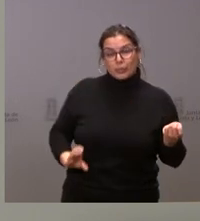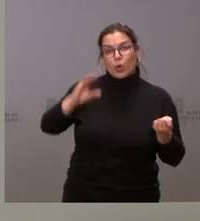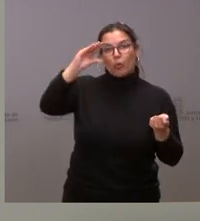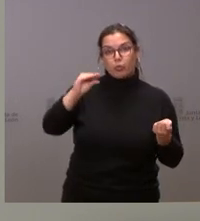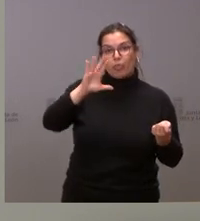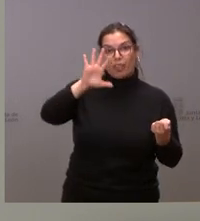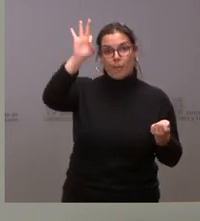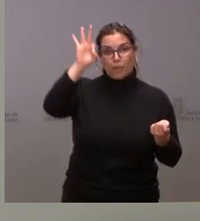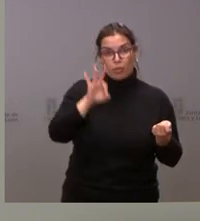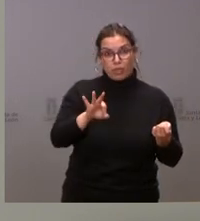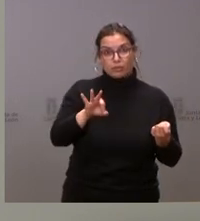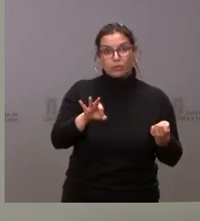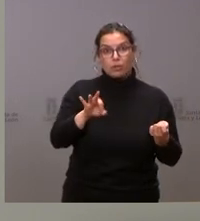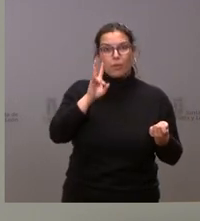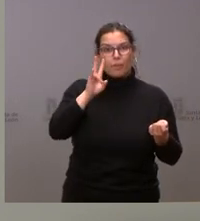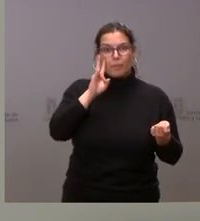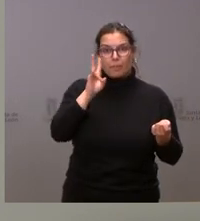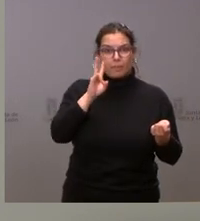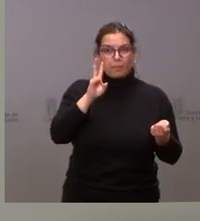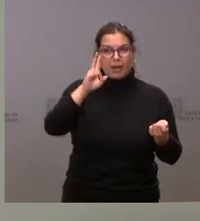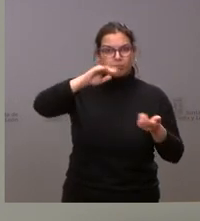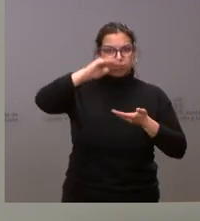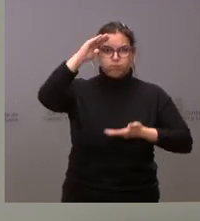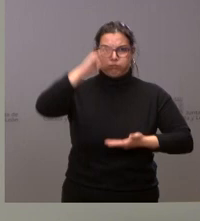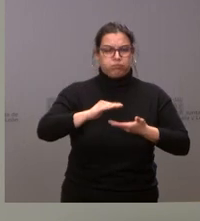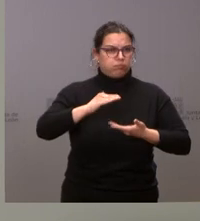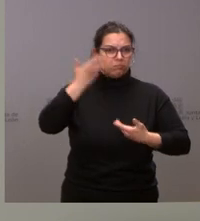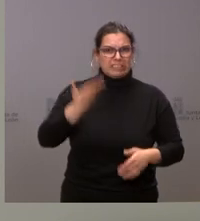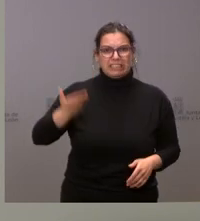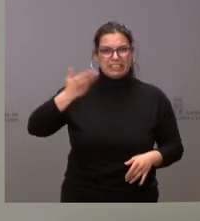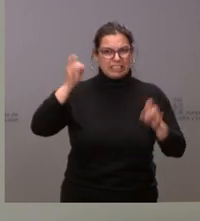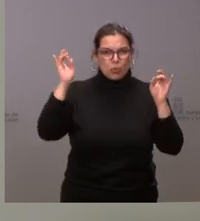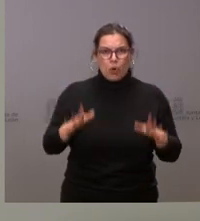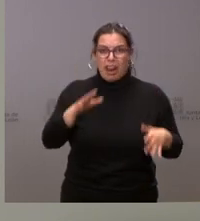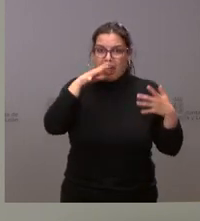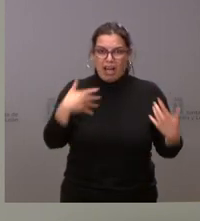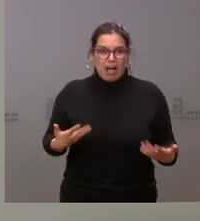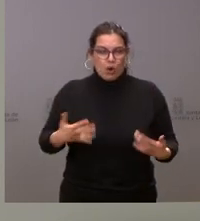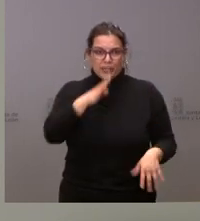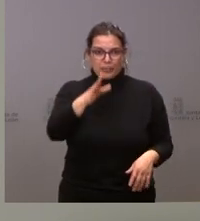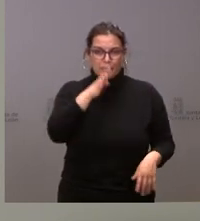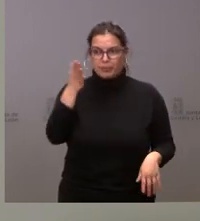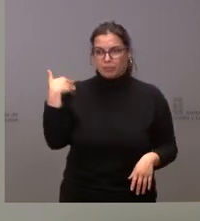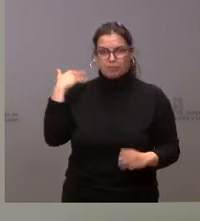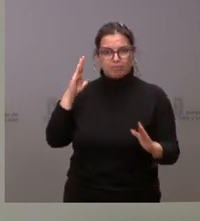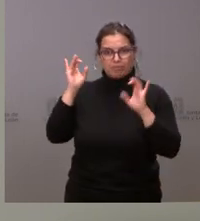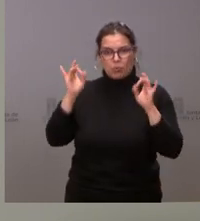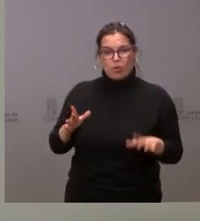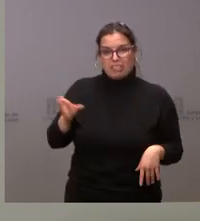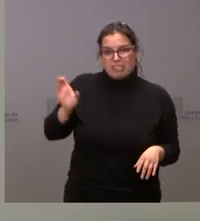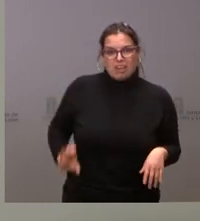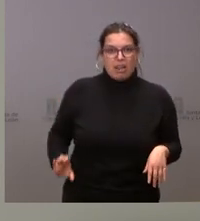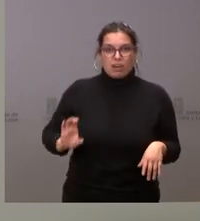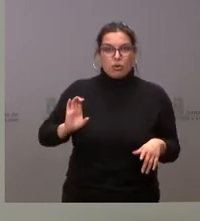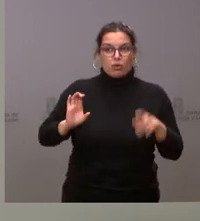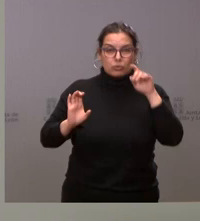para ver disminuciones de poder adquisitivo tan relevantes como las que vimos entonces. Con salarios que